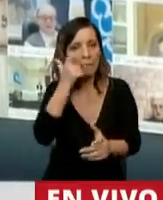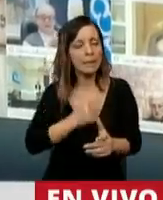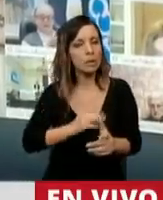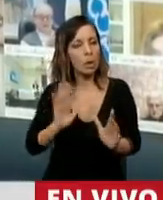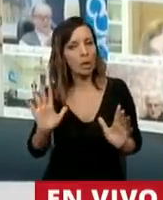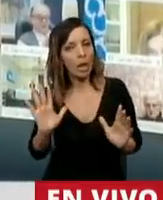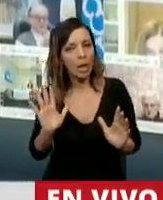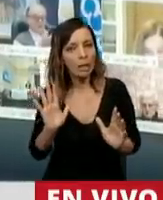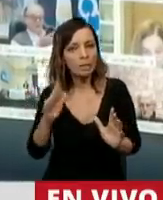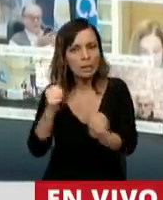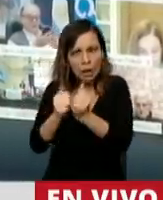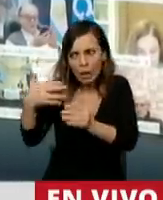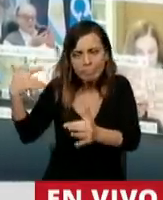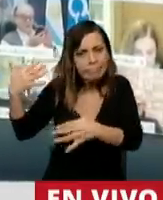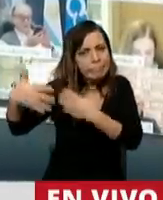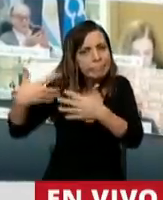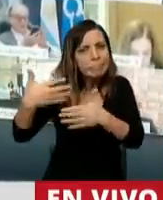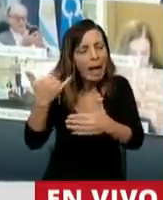a lo largo de su historia.